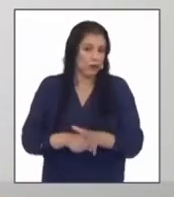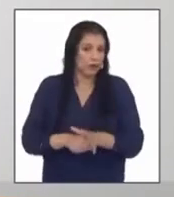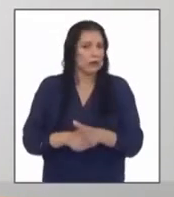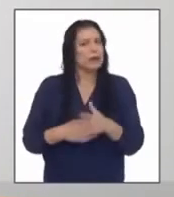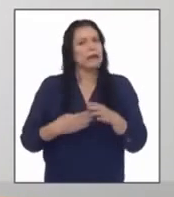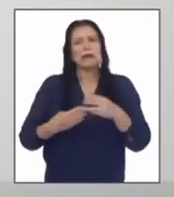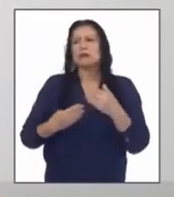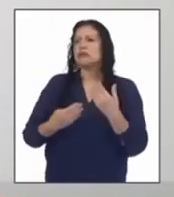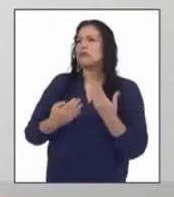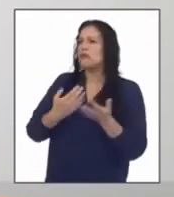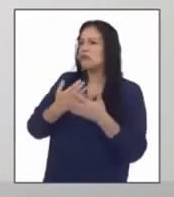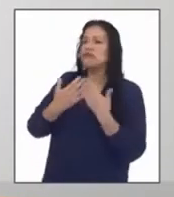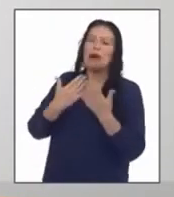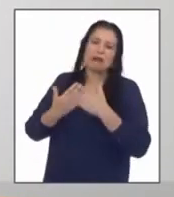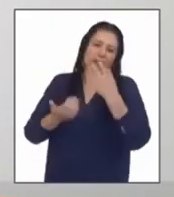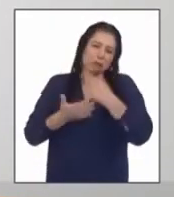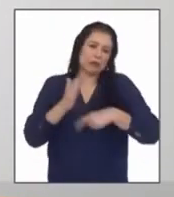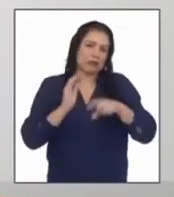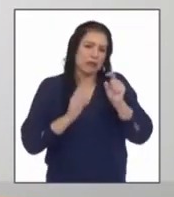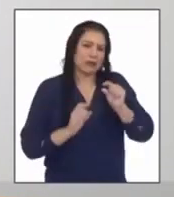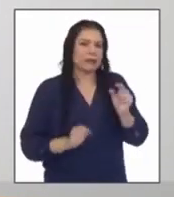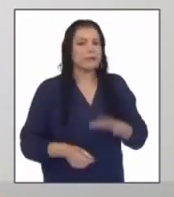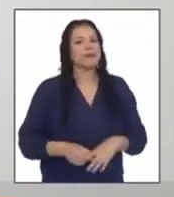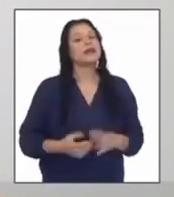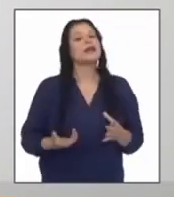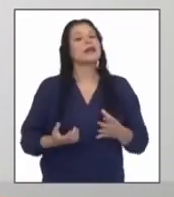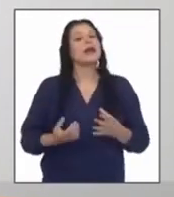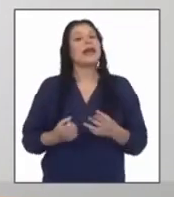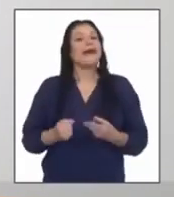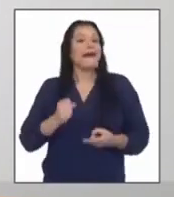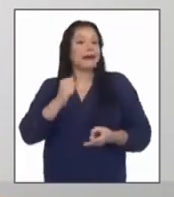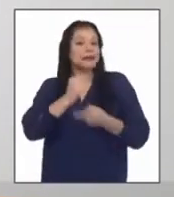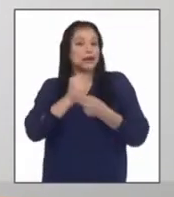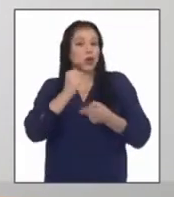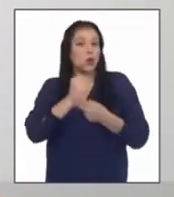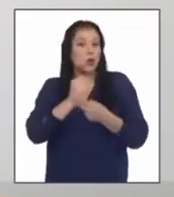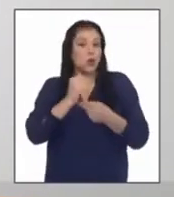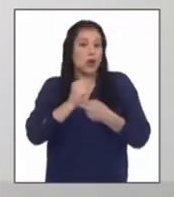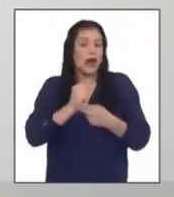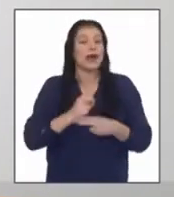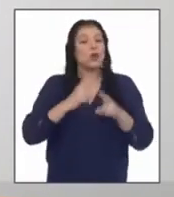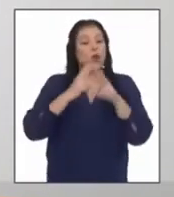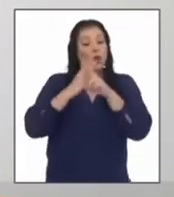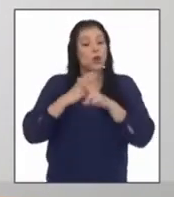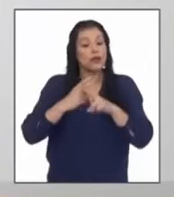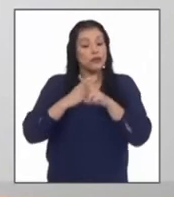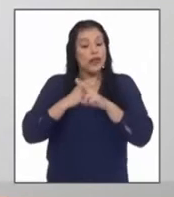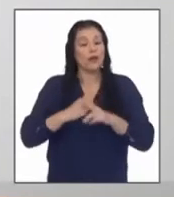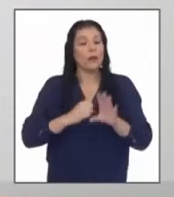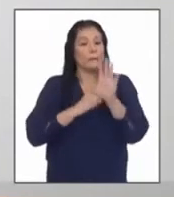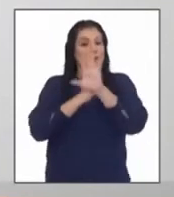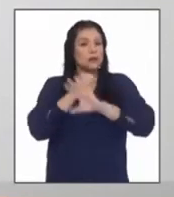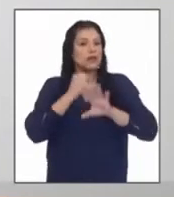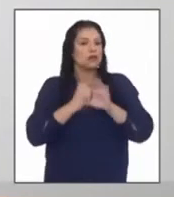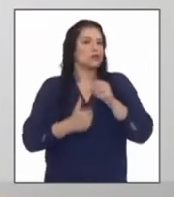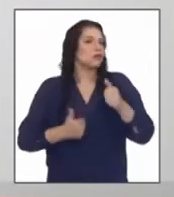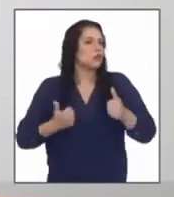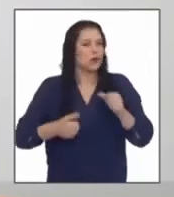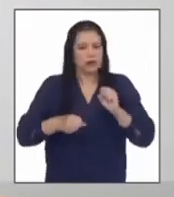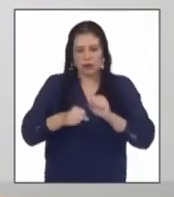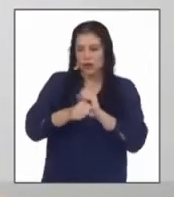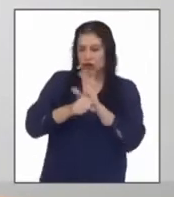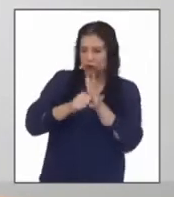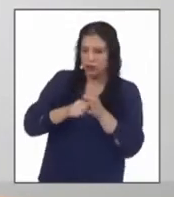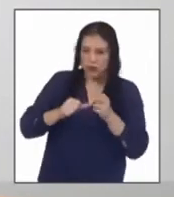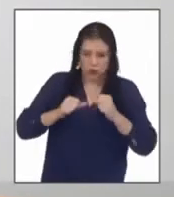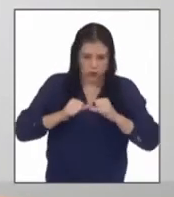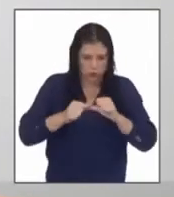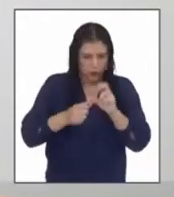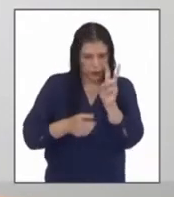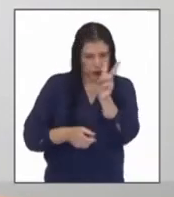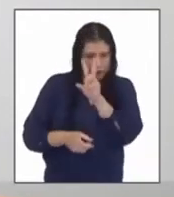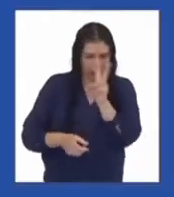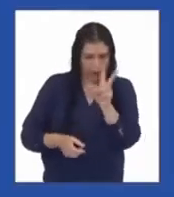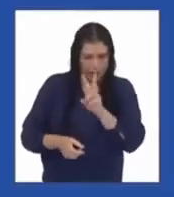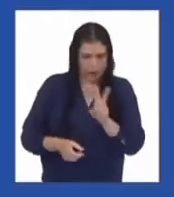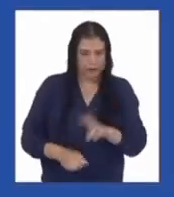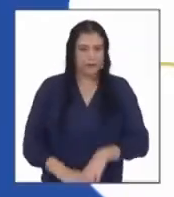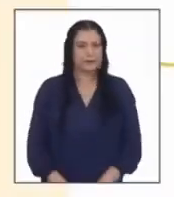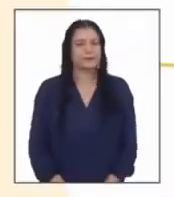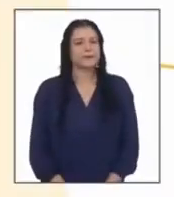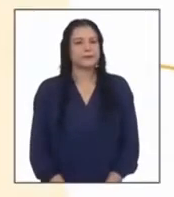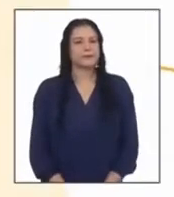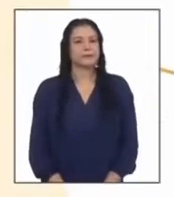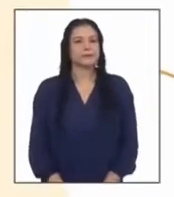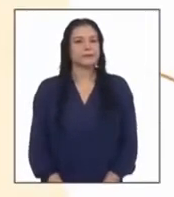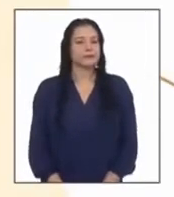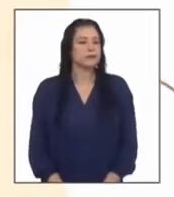práctica y rentable y garantiza el cuidado y protección contra el covid-19 sigamos leyendo la crónica